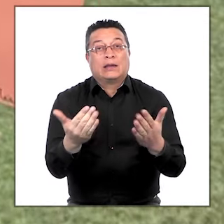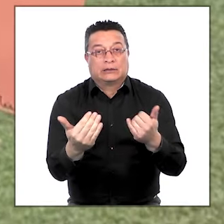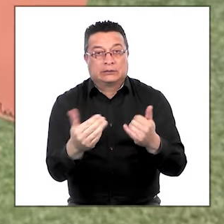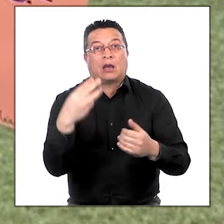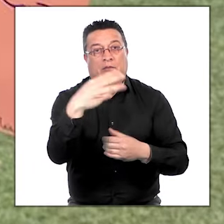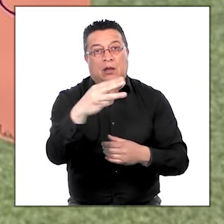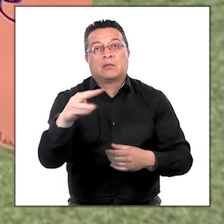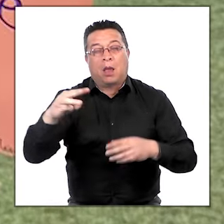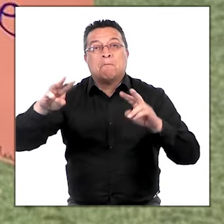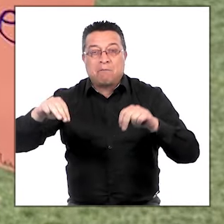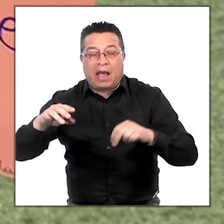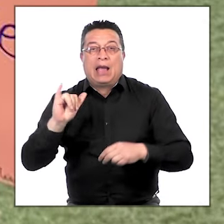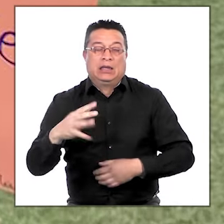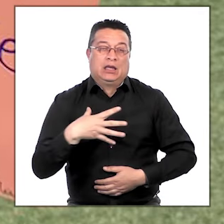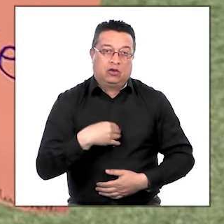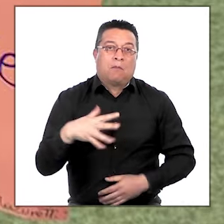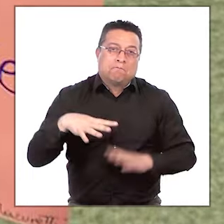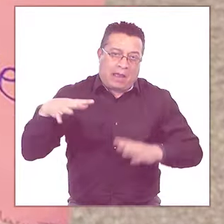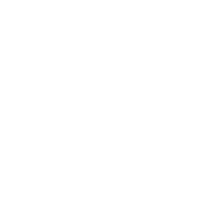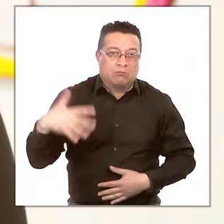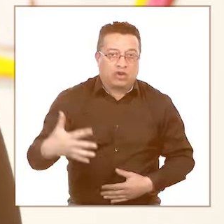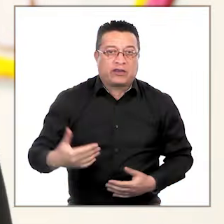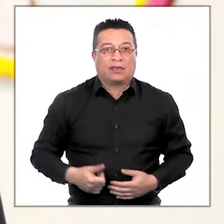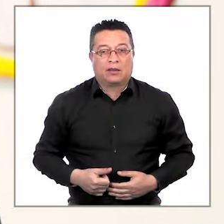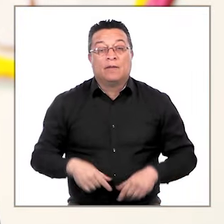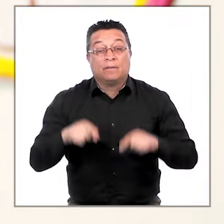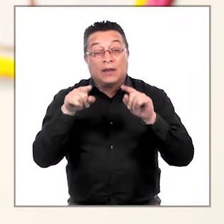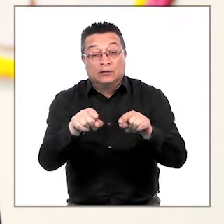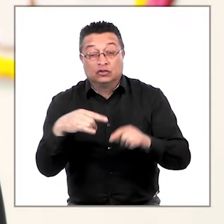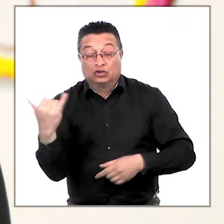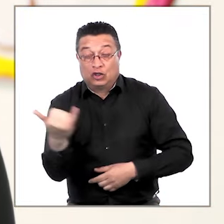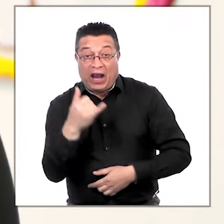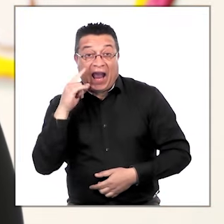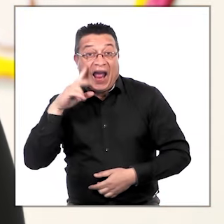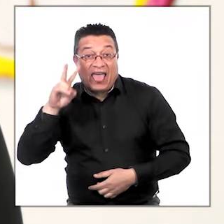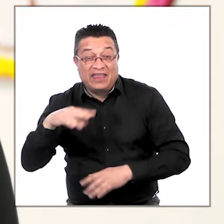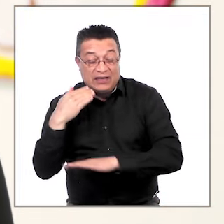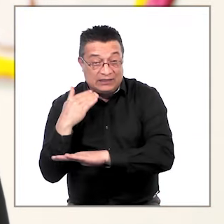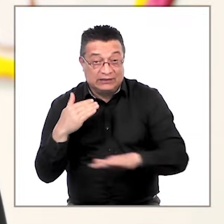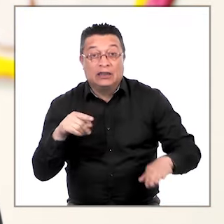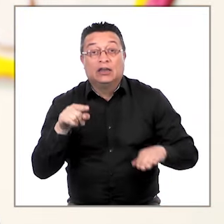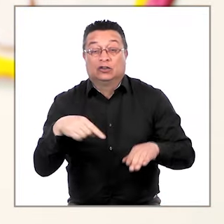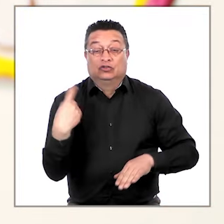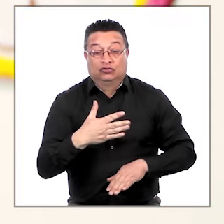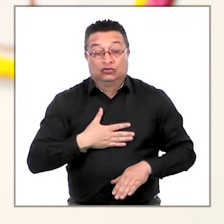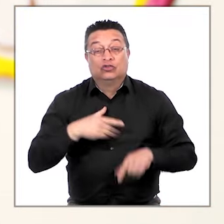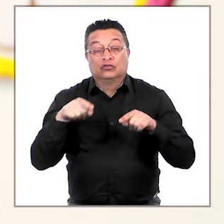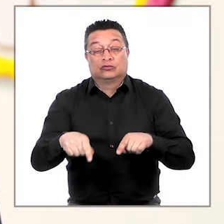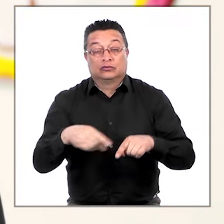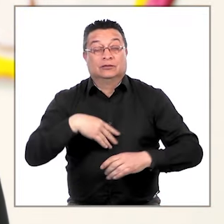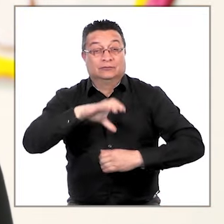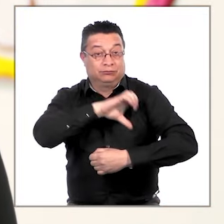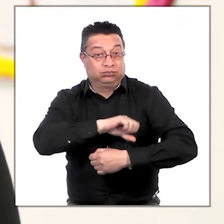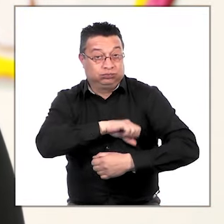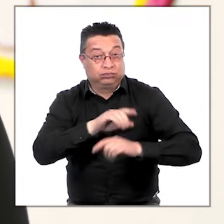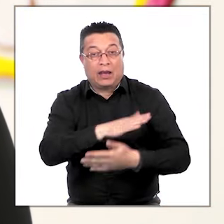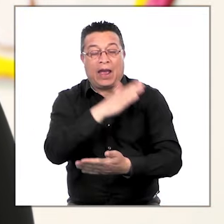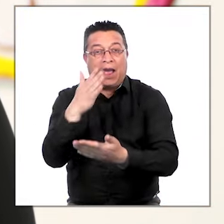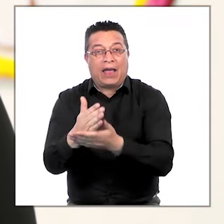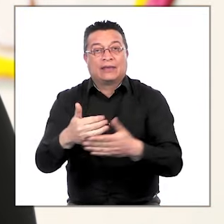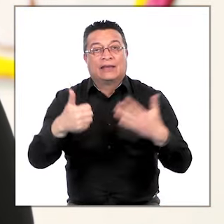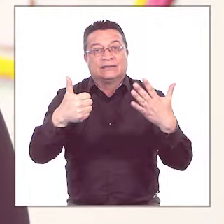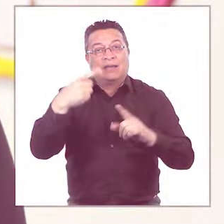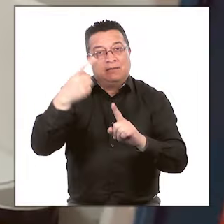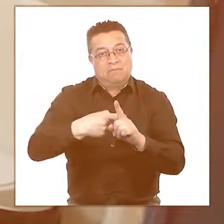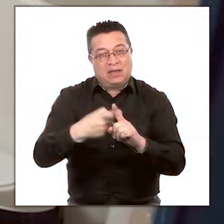necesidad de las madres y también de sus hijos, que es lo más importante. En nuestros jardines infantiles nosotros fomentamos la lactancia materna hasta